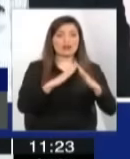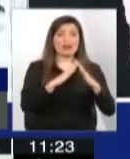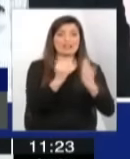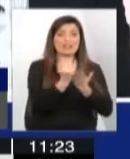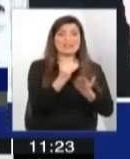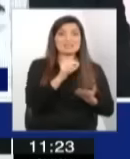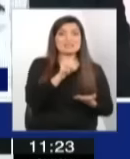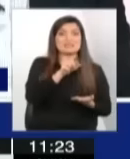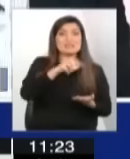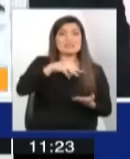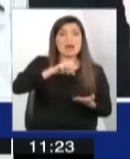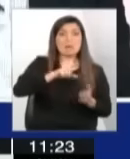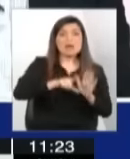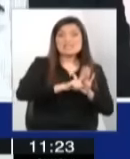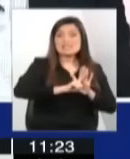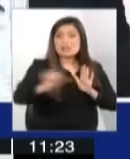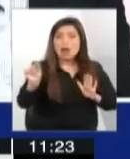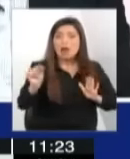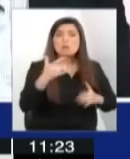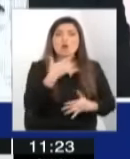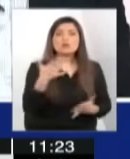es porque no le dan para comer.